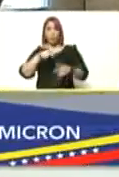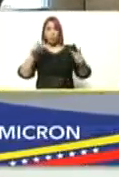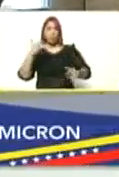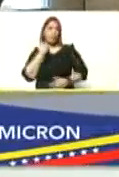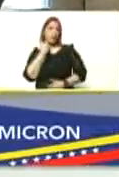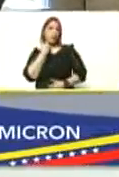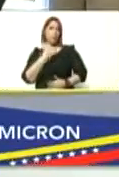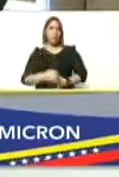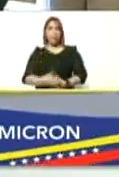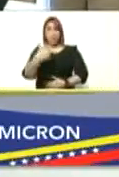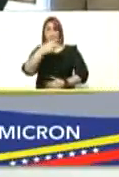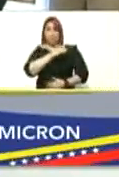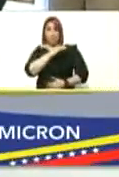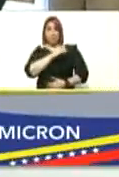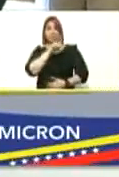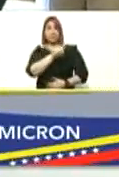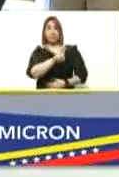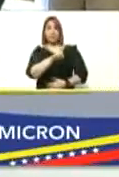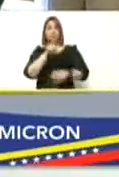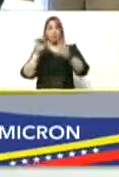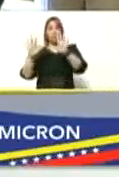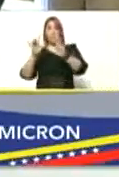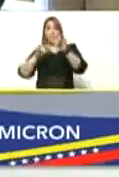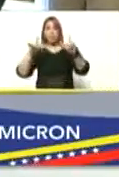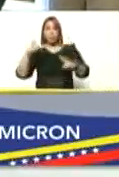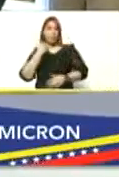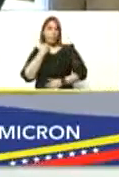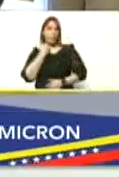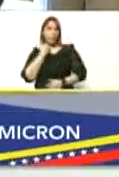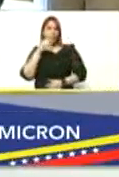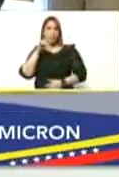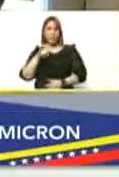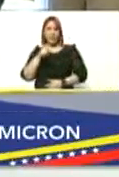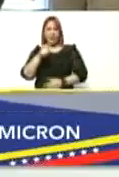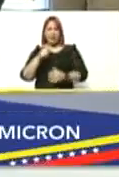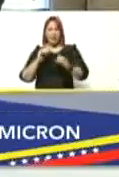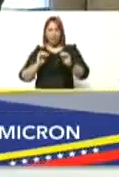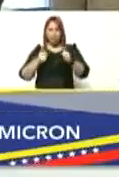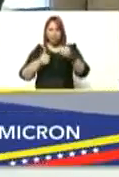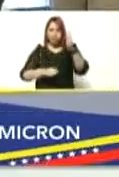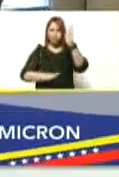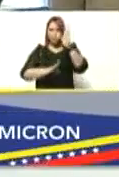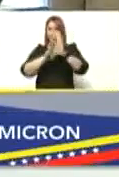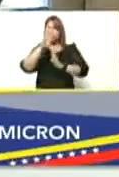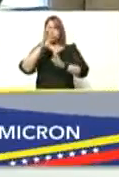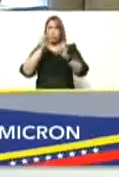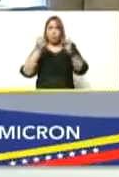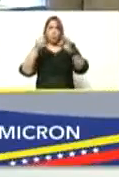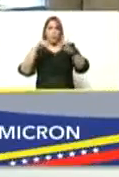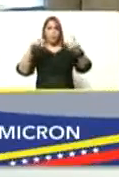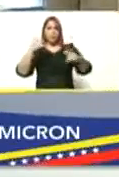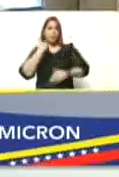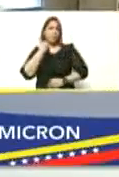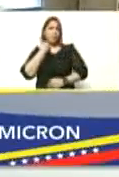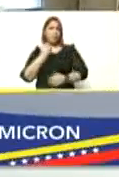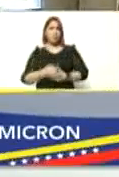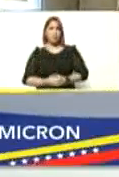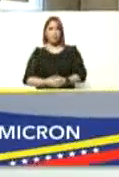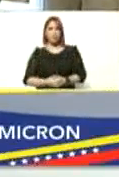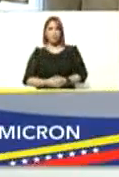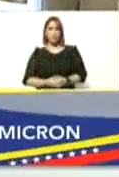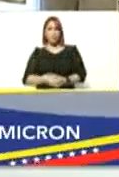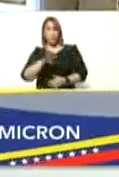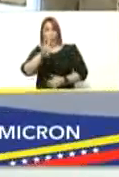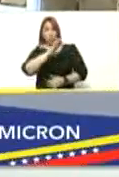el tres de enero ciento diez casos y a partir de ahí comenzó un crecimiento del número de casos el